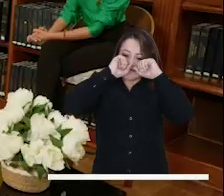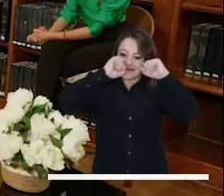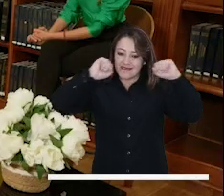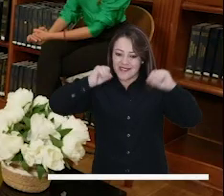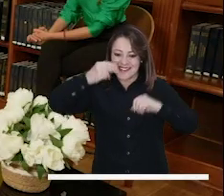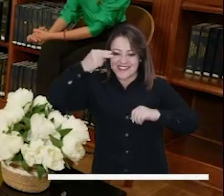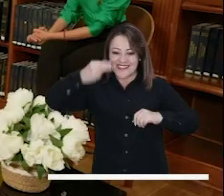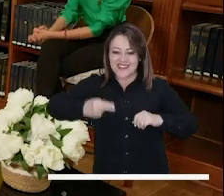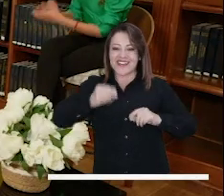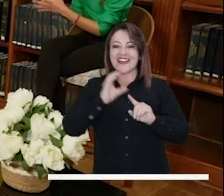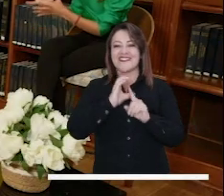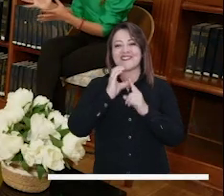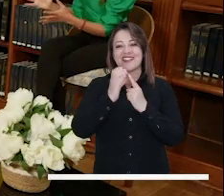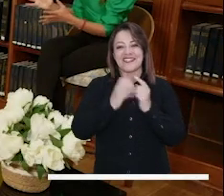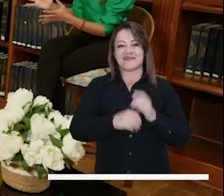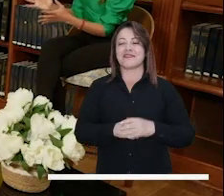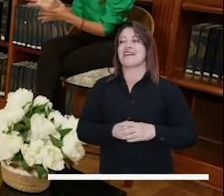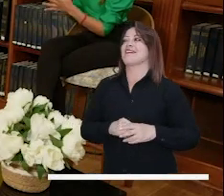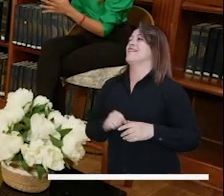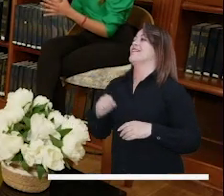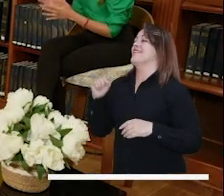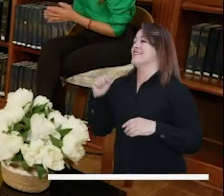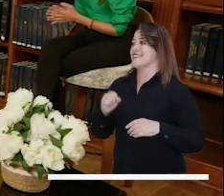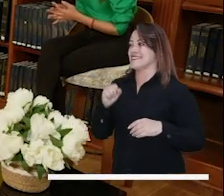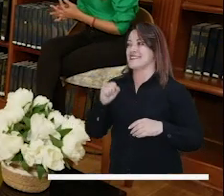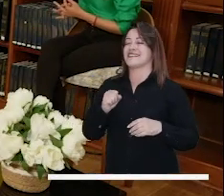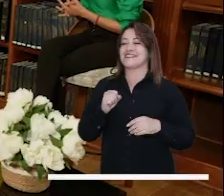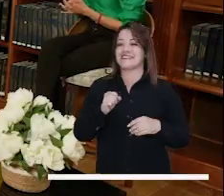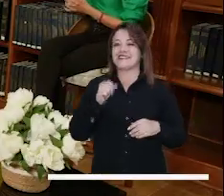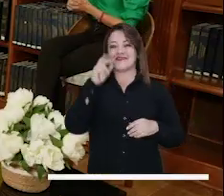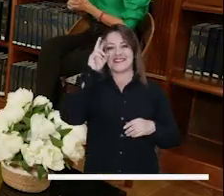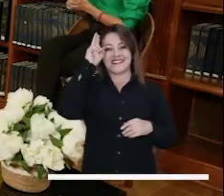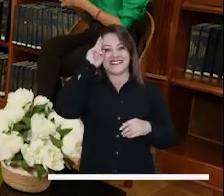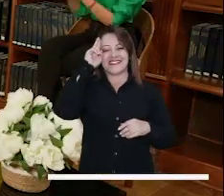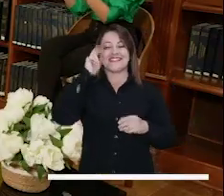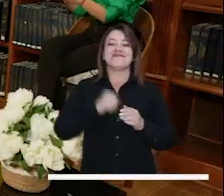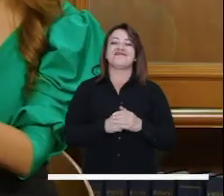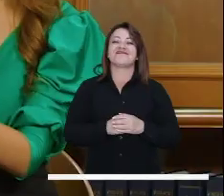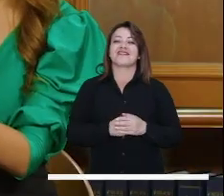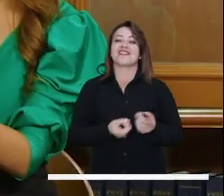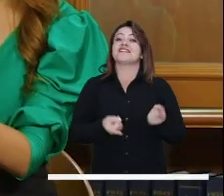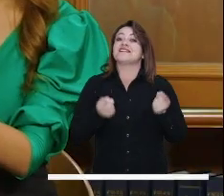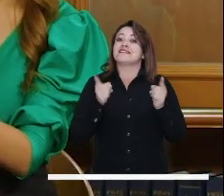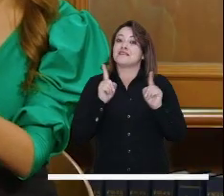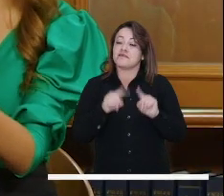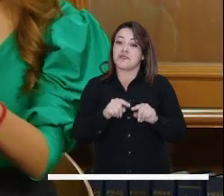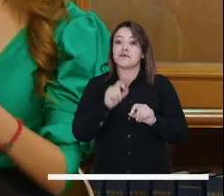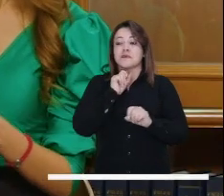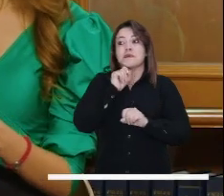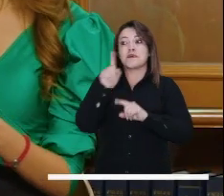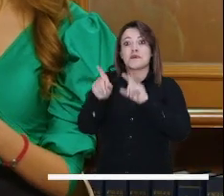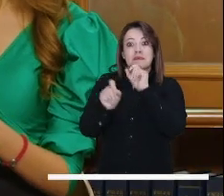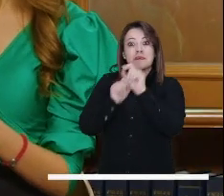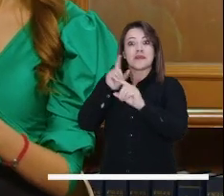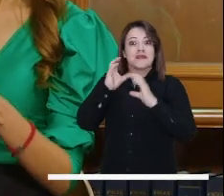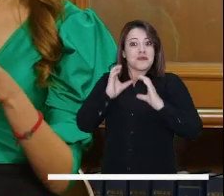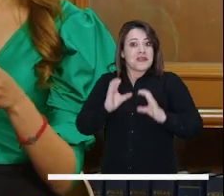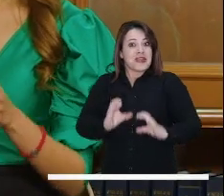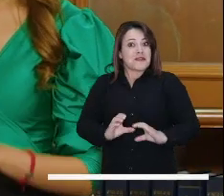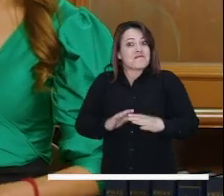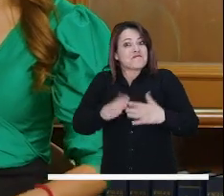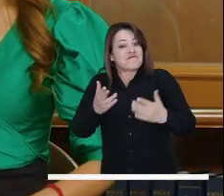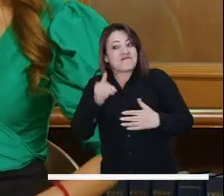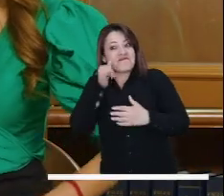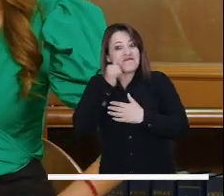histórica y biocultural. Más cercana, en realidad. Nosotros también, por supuesto, hemos hablado con los televidentes